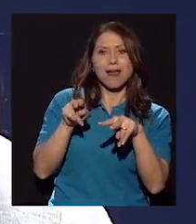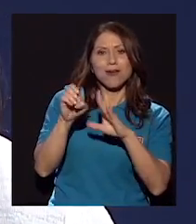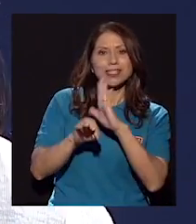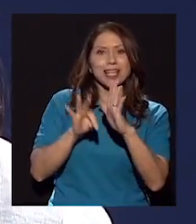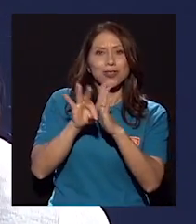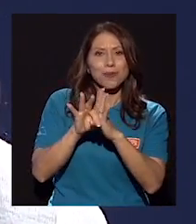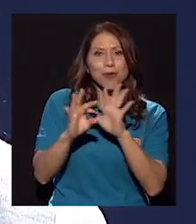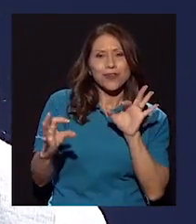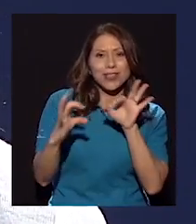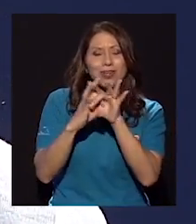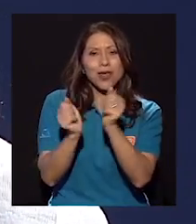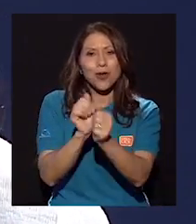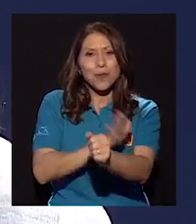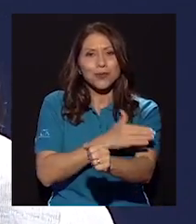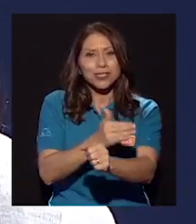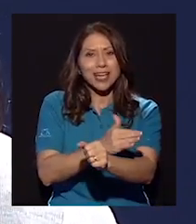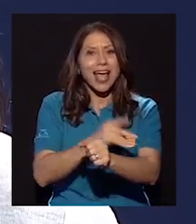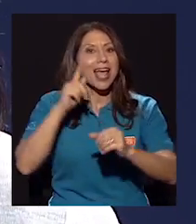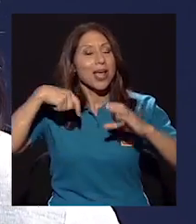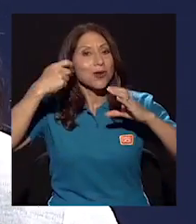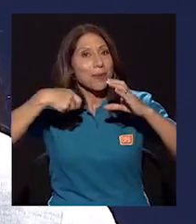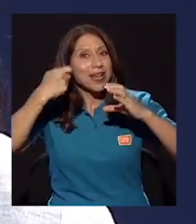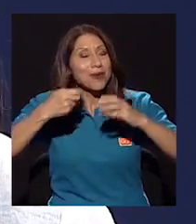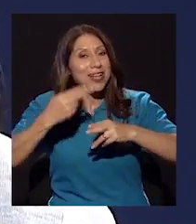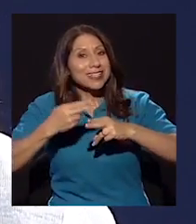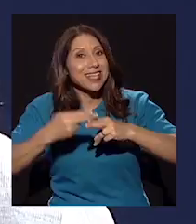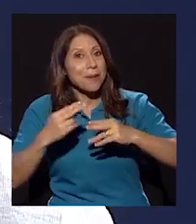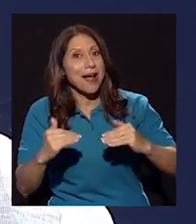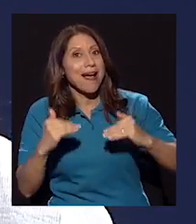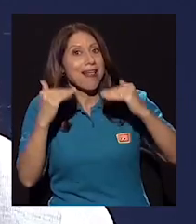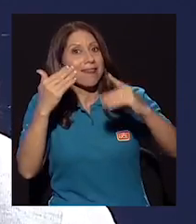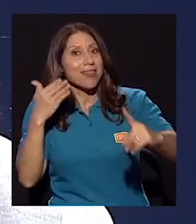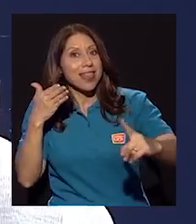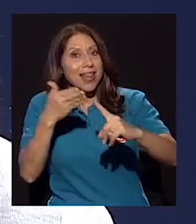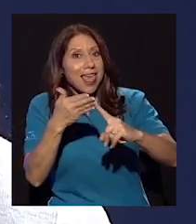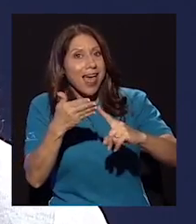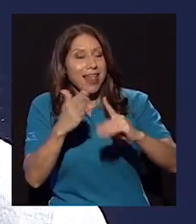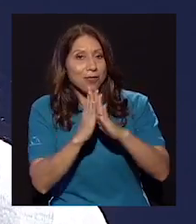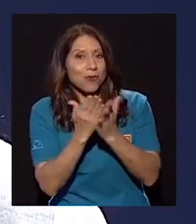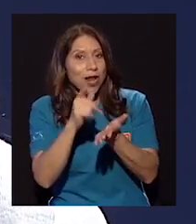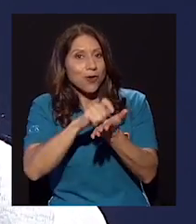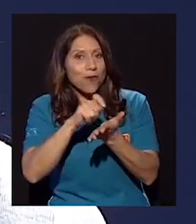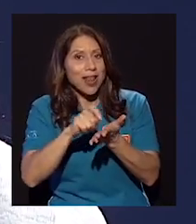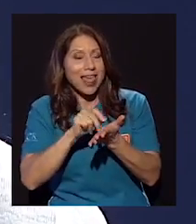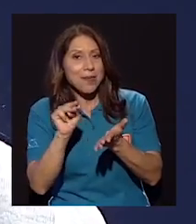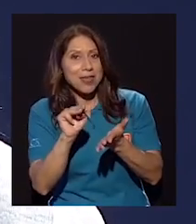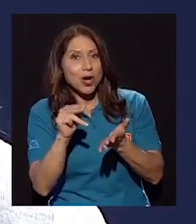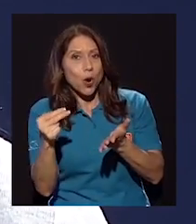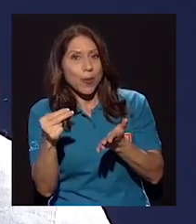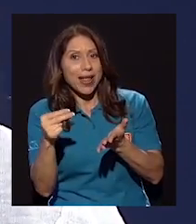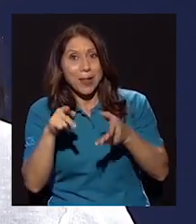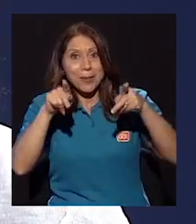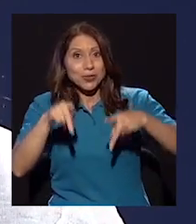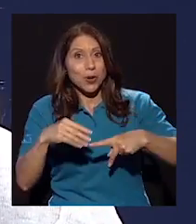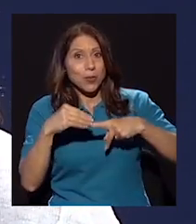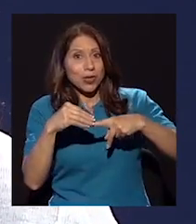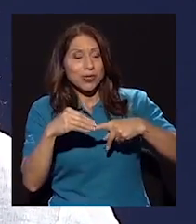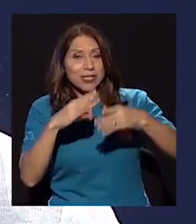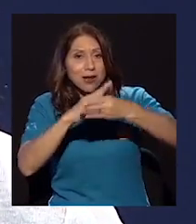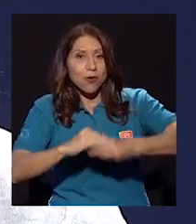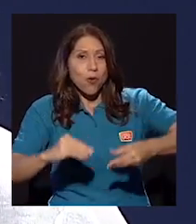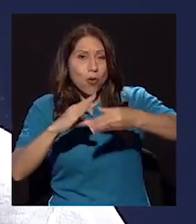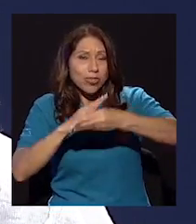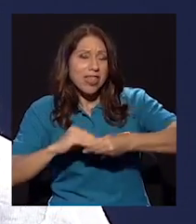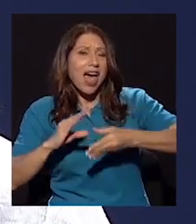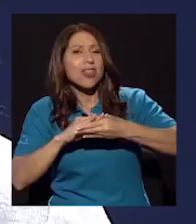respecto a mí relacionado con esa música. Hay una escena en una película que se llama Alta Fidelidad, que es sobre una novela de Nick Horby en el que el protagonista,